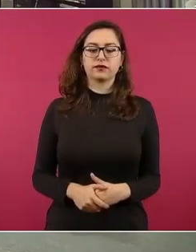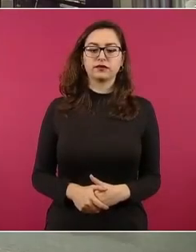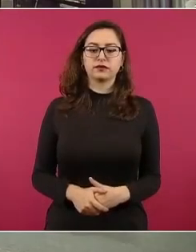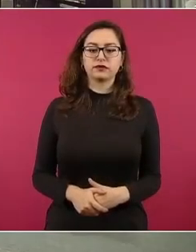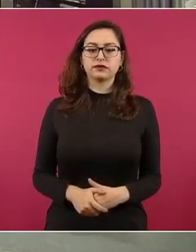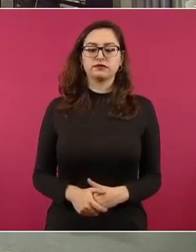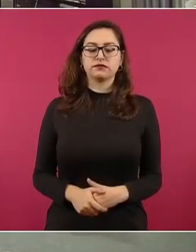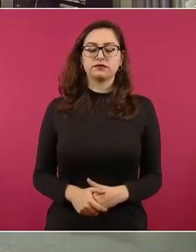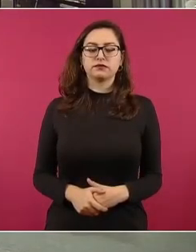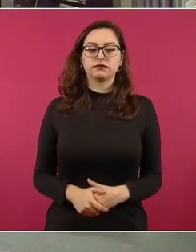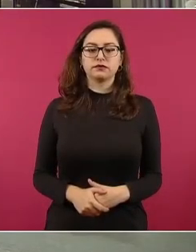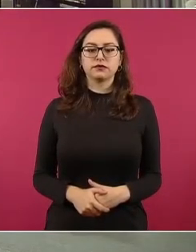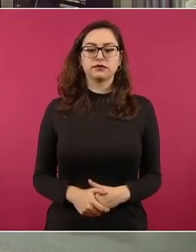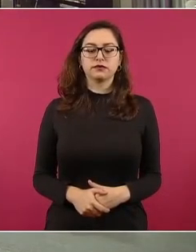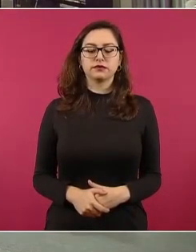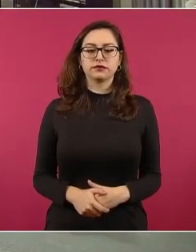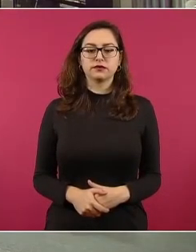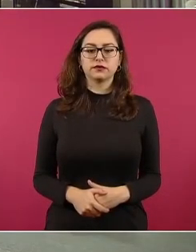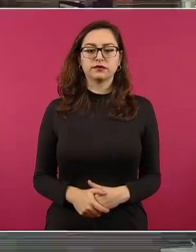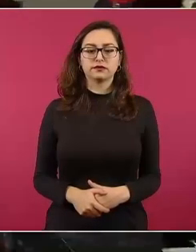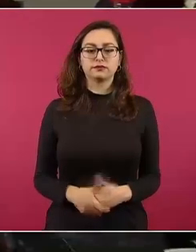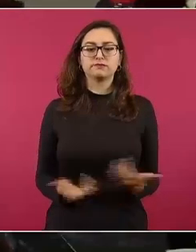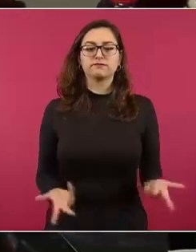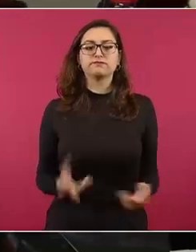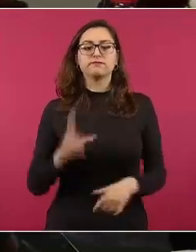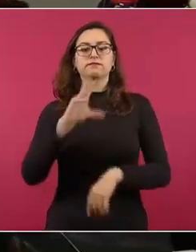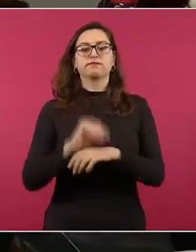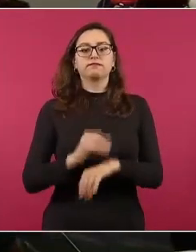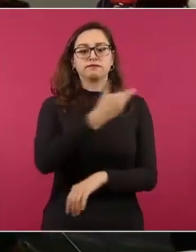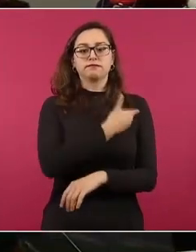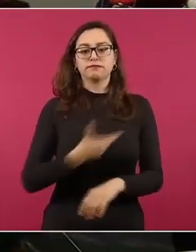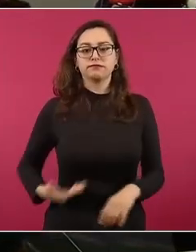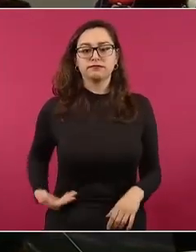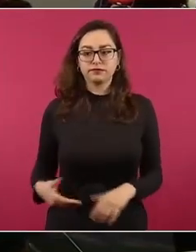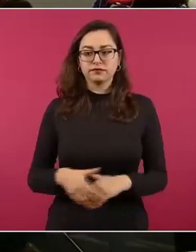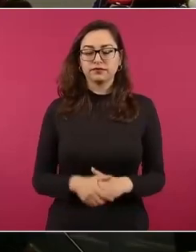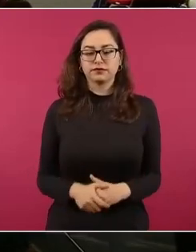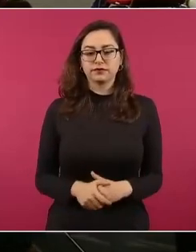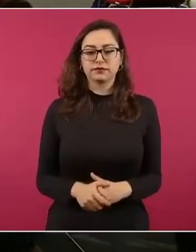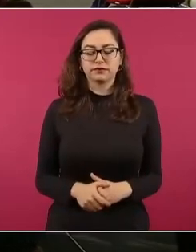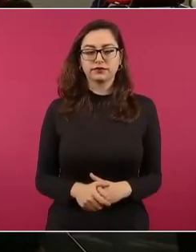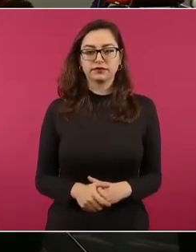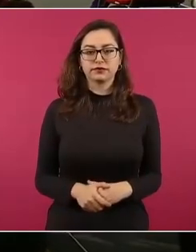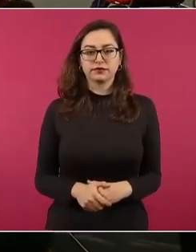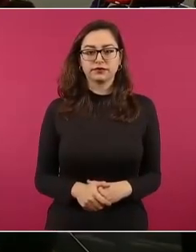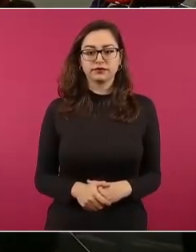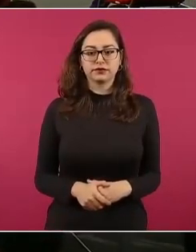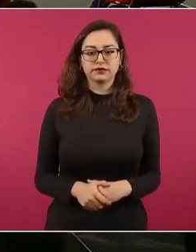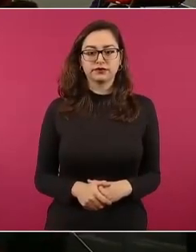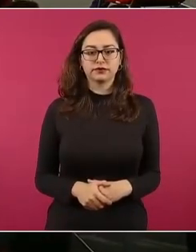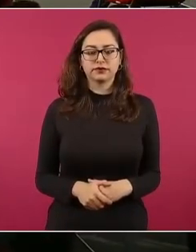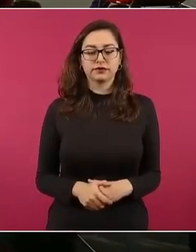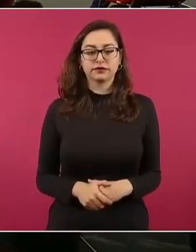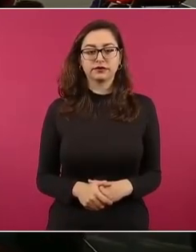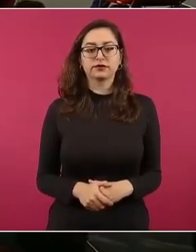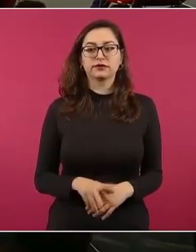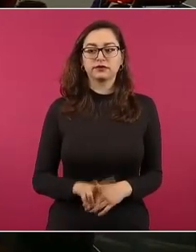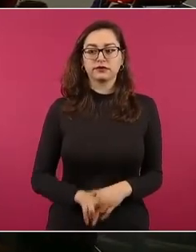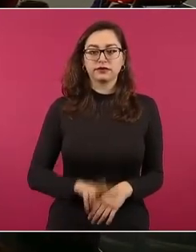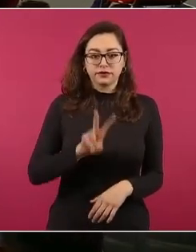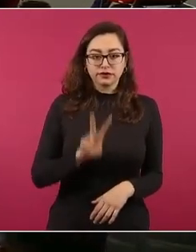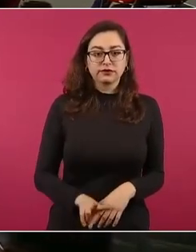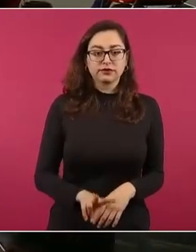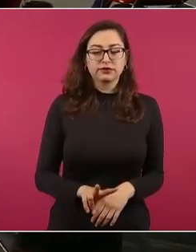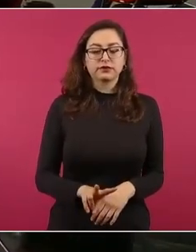Gracias. Con su permiso, señor presidente. Sí, efectivamente, por instrucción